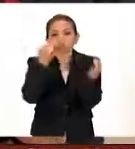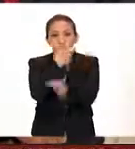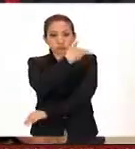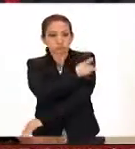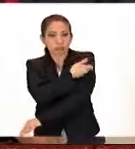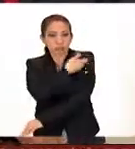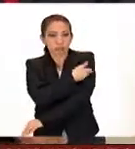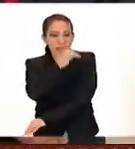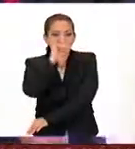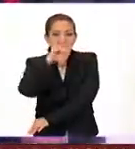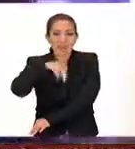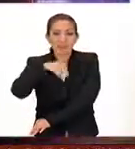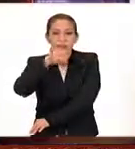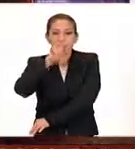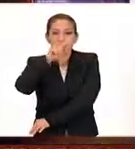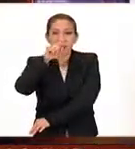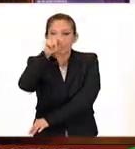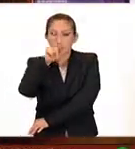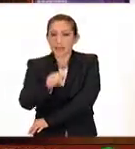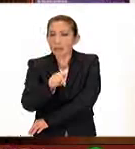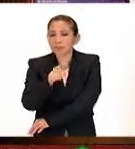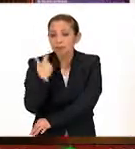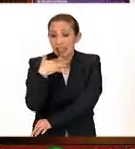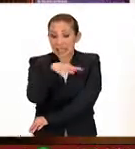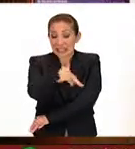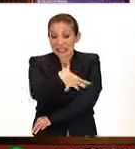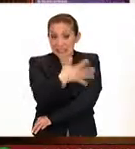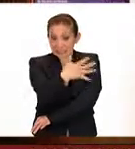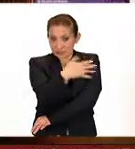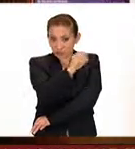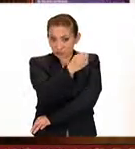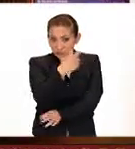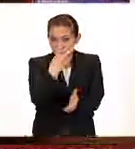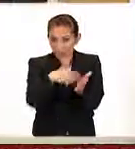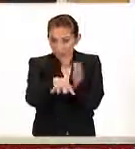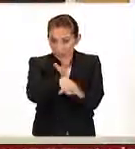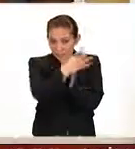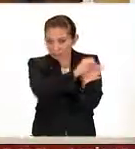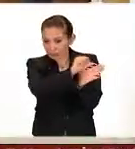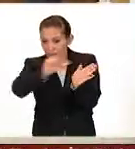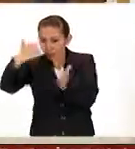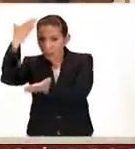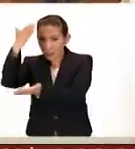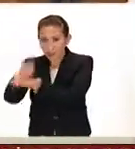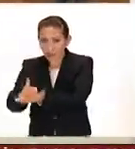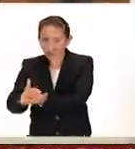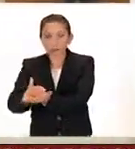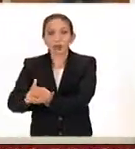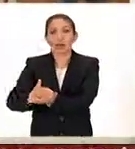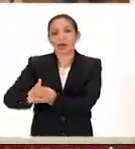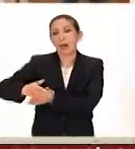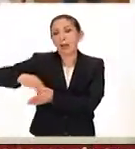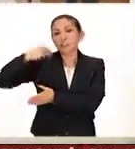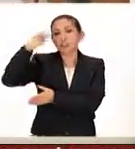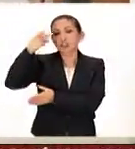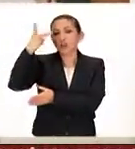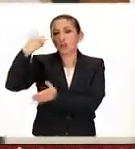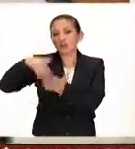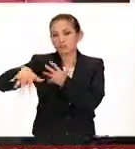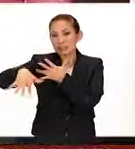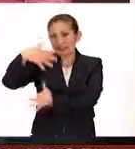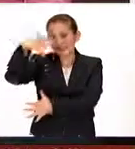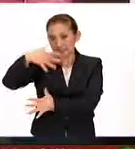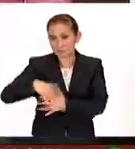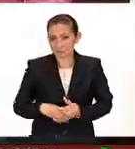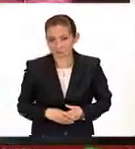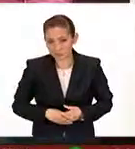vacunación contra influencias. Esta se inicia el 15 de octubre de 2014 y finalizará en marzo de 2015.